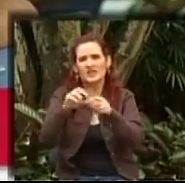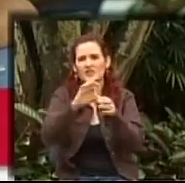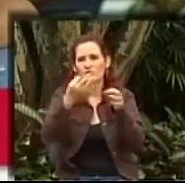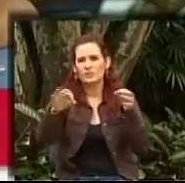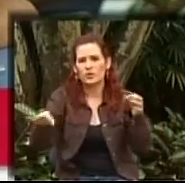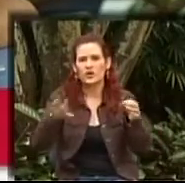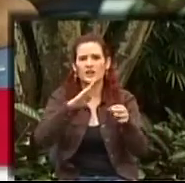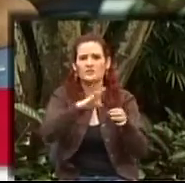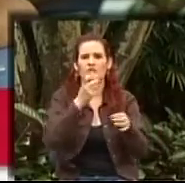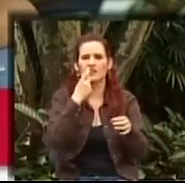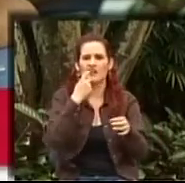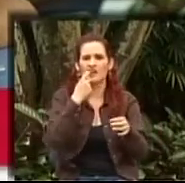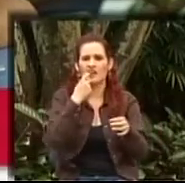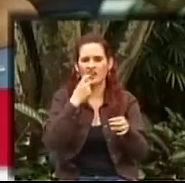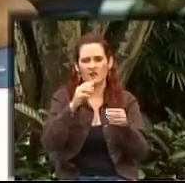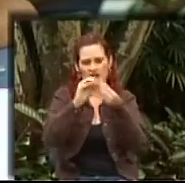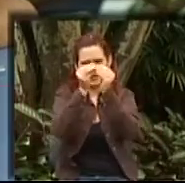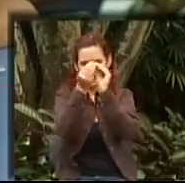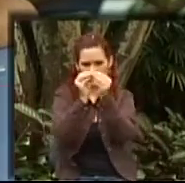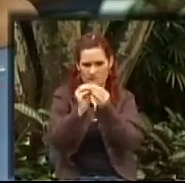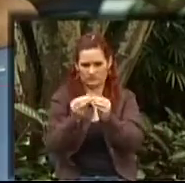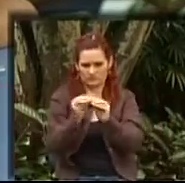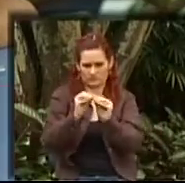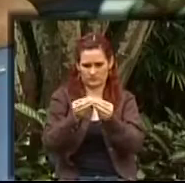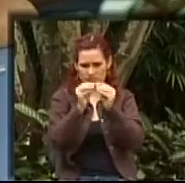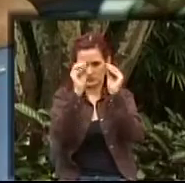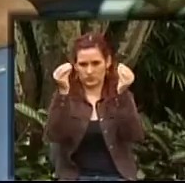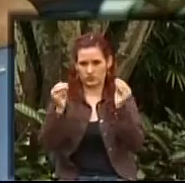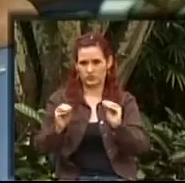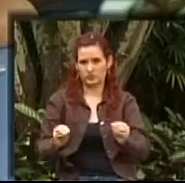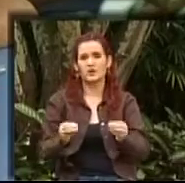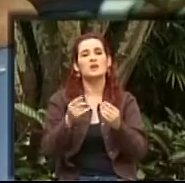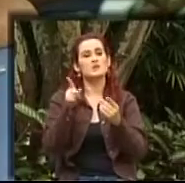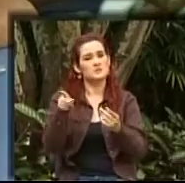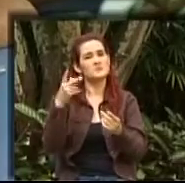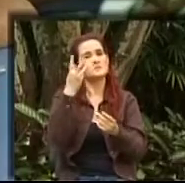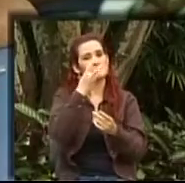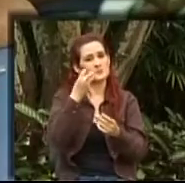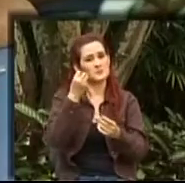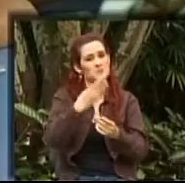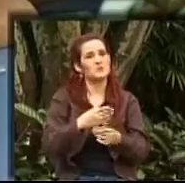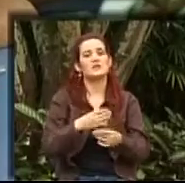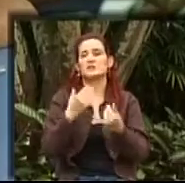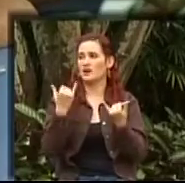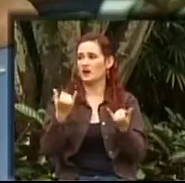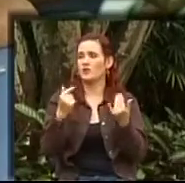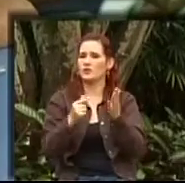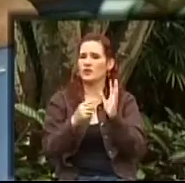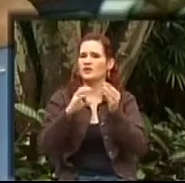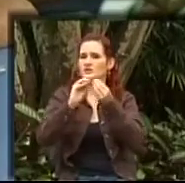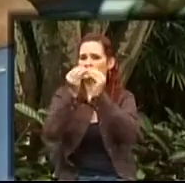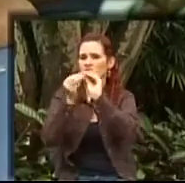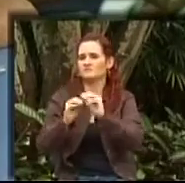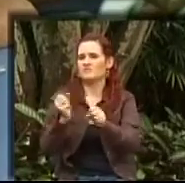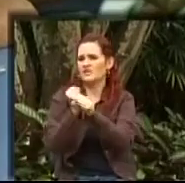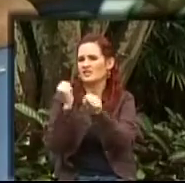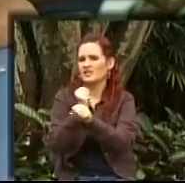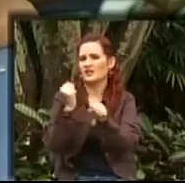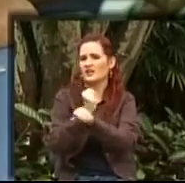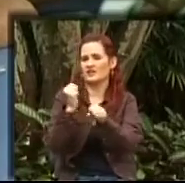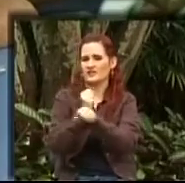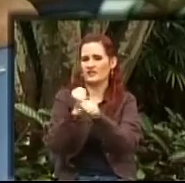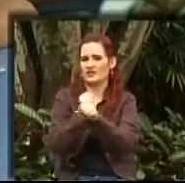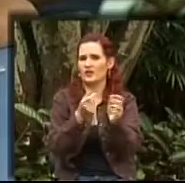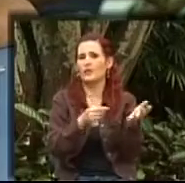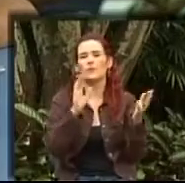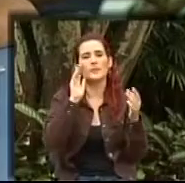metálicos, elaboró estas esculturas que ya están colgadas en el Canal Parque, de hecho están terminando de hacer el montaje y que podrán entonces disfrutar